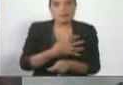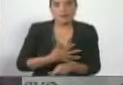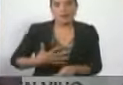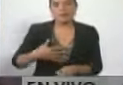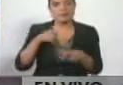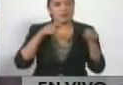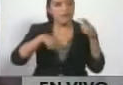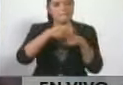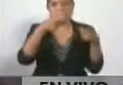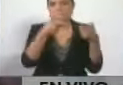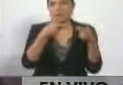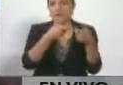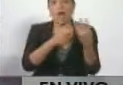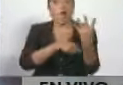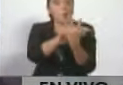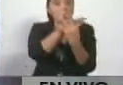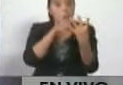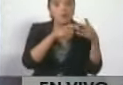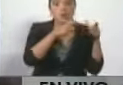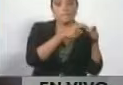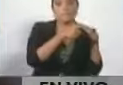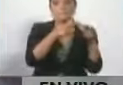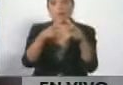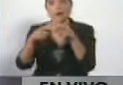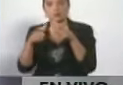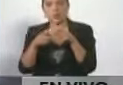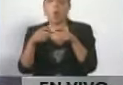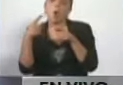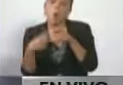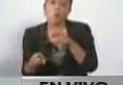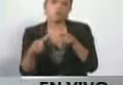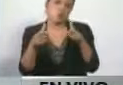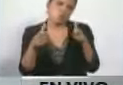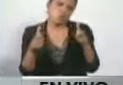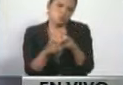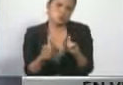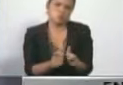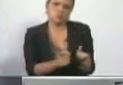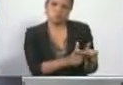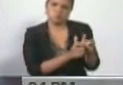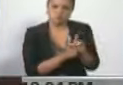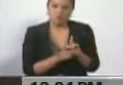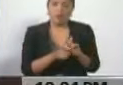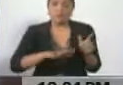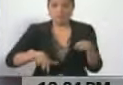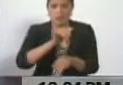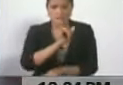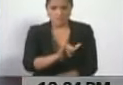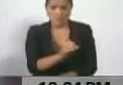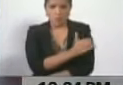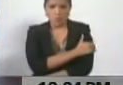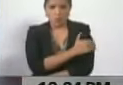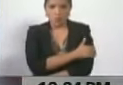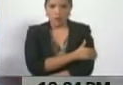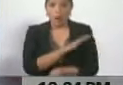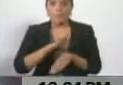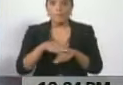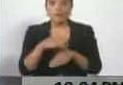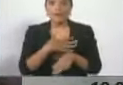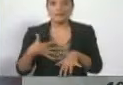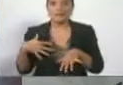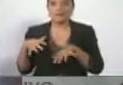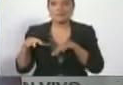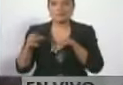pelear a esos cuatro grandes partidos y a otros grupos y partidos satélites de la derecha venezolana por la botella medio